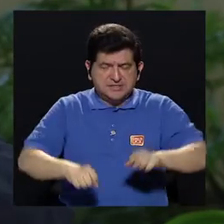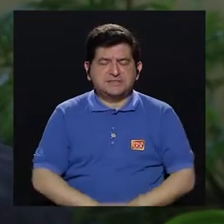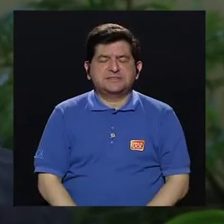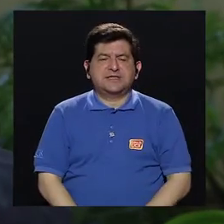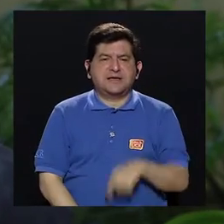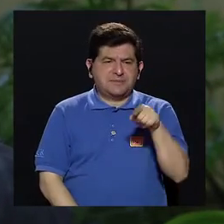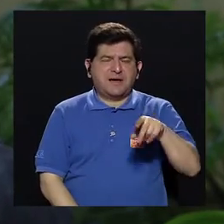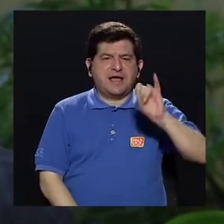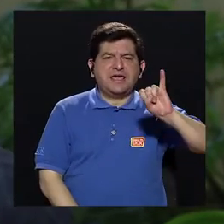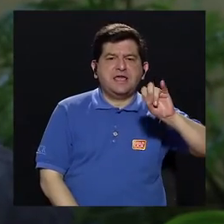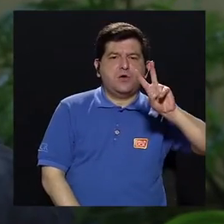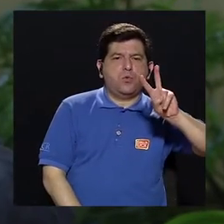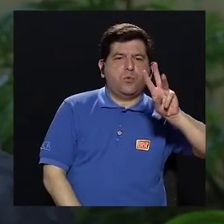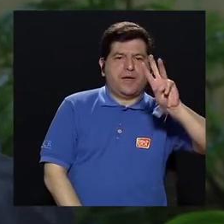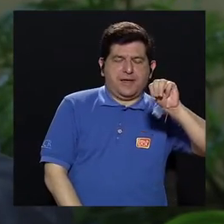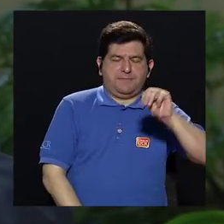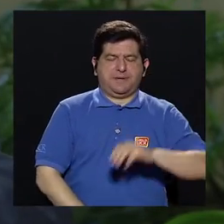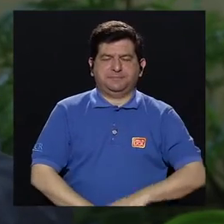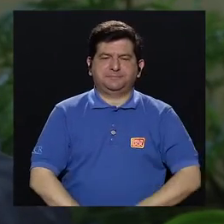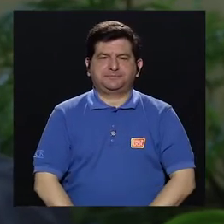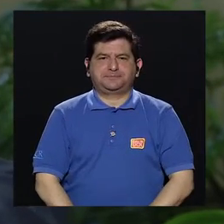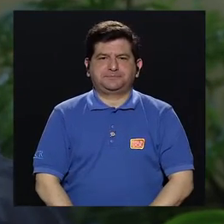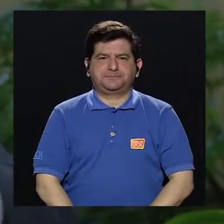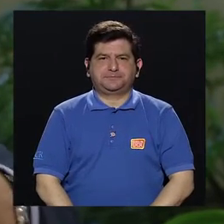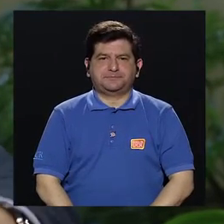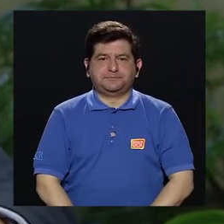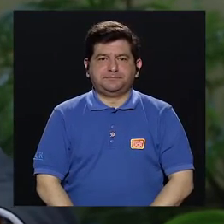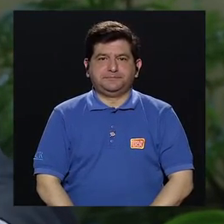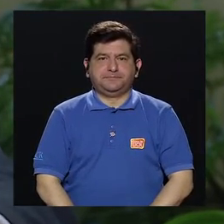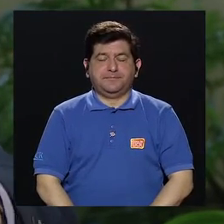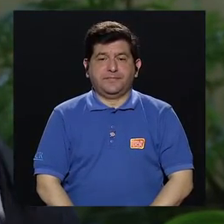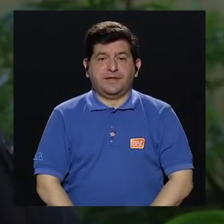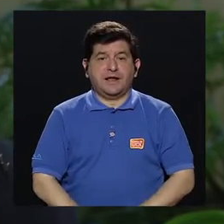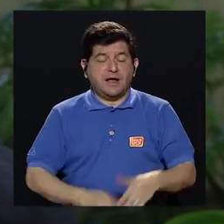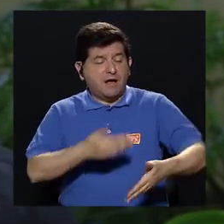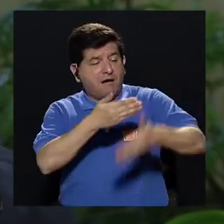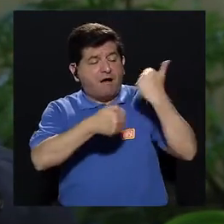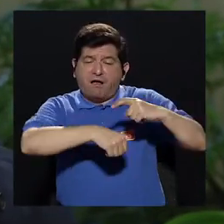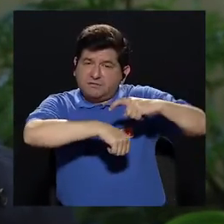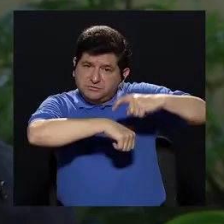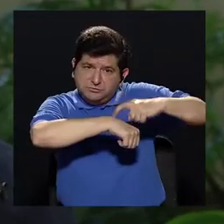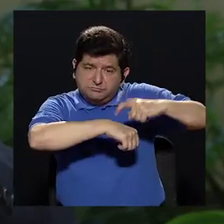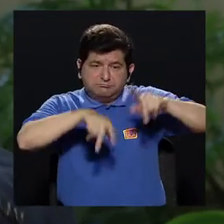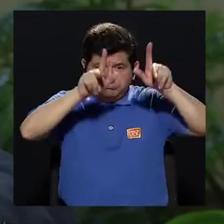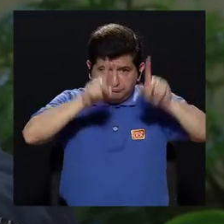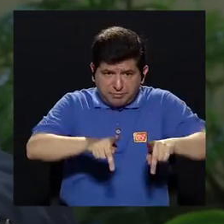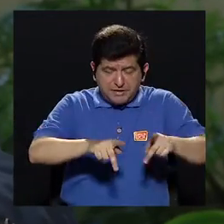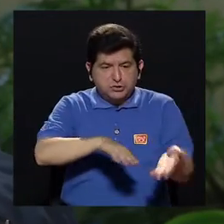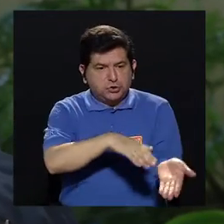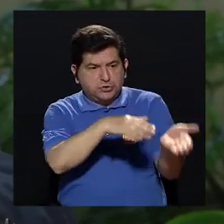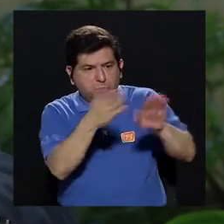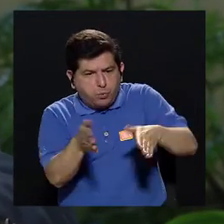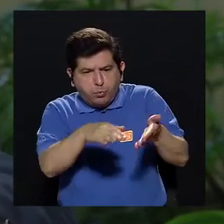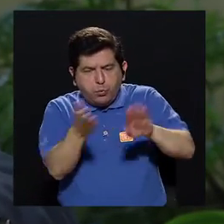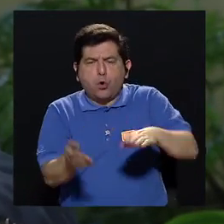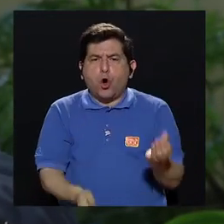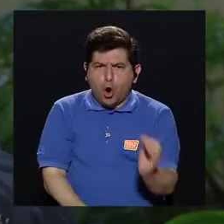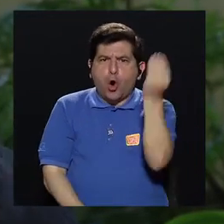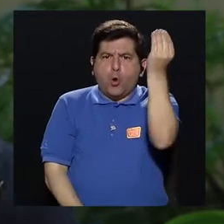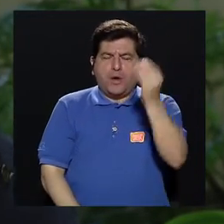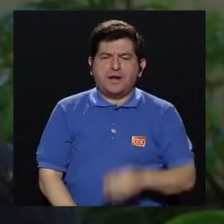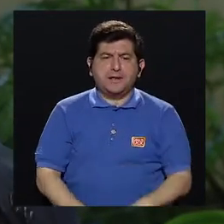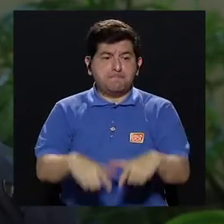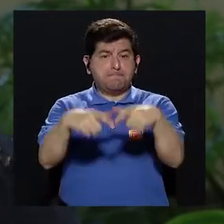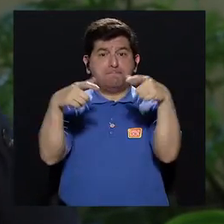de invalidez, vejez y muerte. Y tanto así que hubo una época cuando la gente se moría más joven,